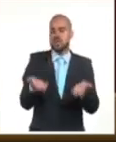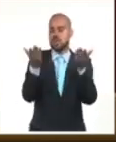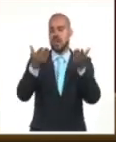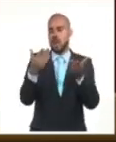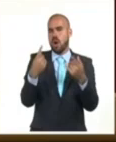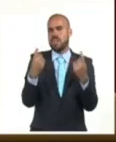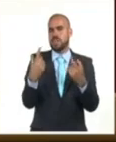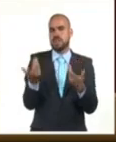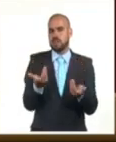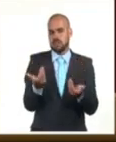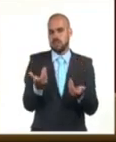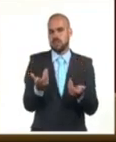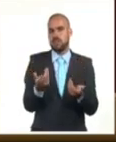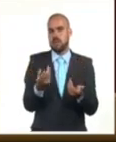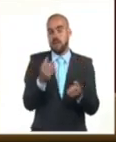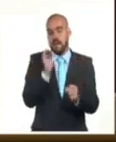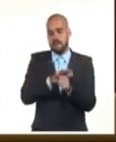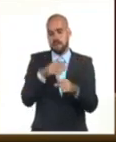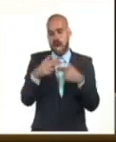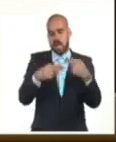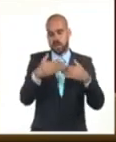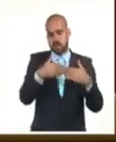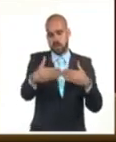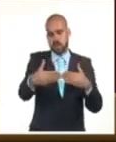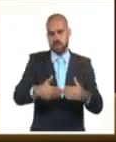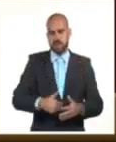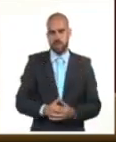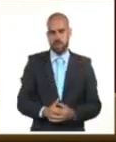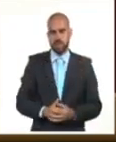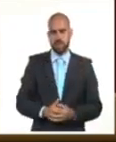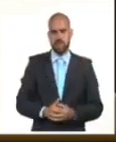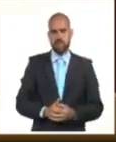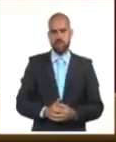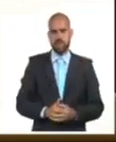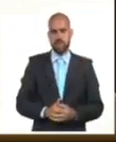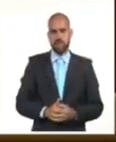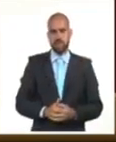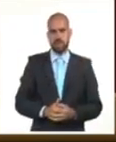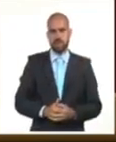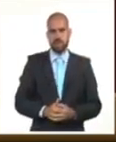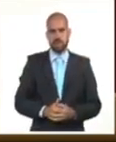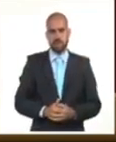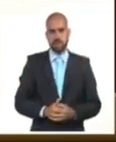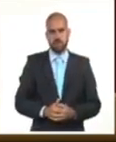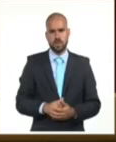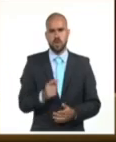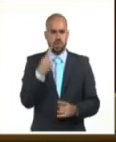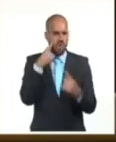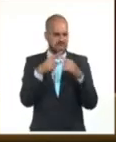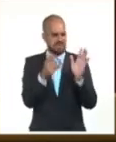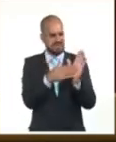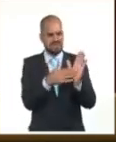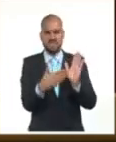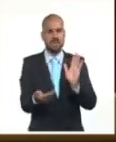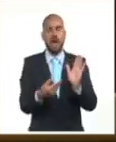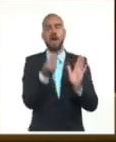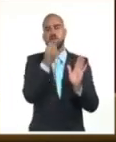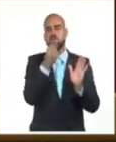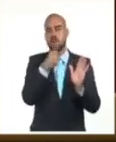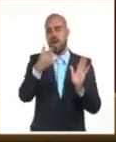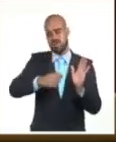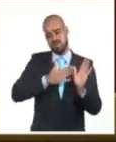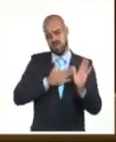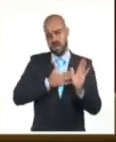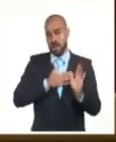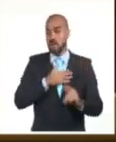pretenda ser sostenible y que busca la plena eficacia del derecho a un medio